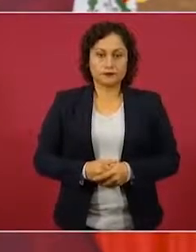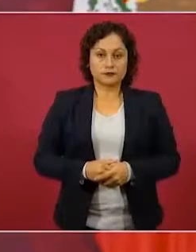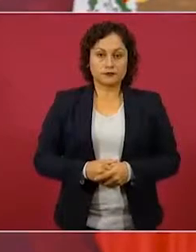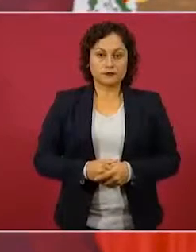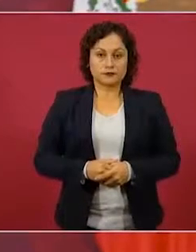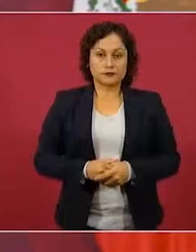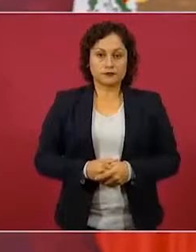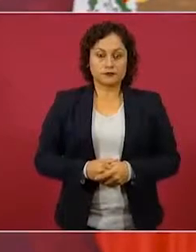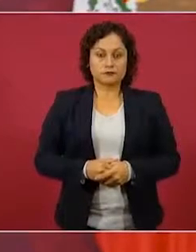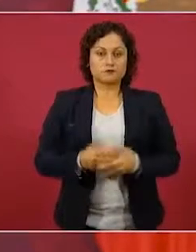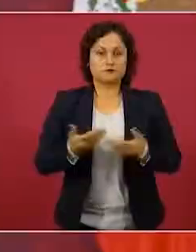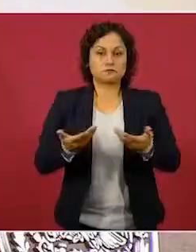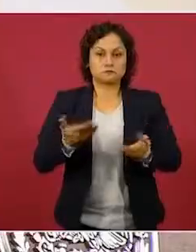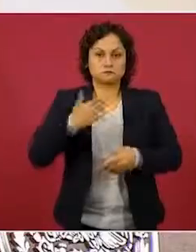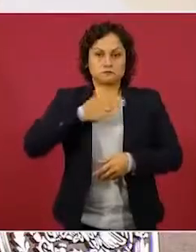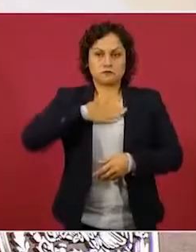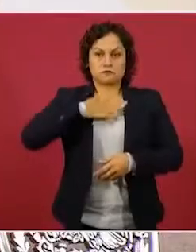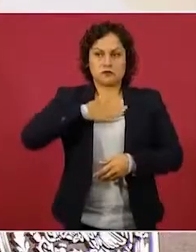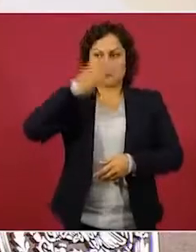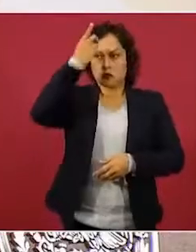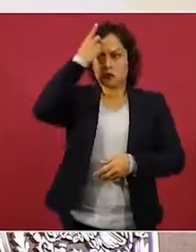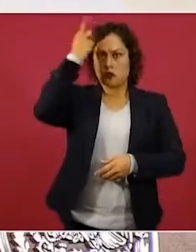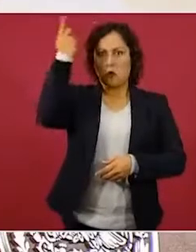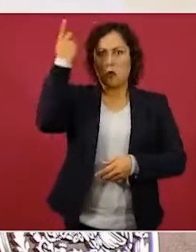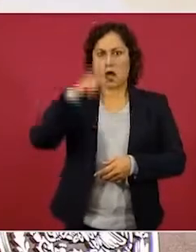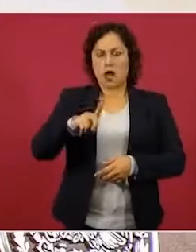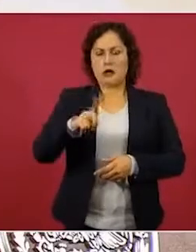no debe de haber